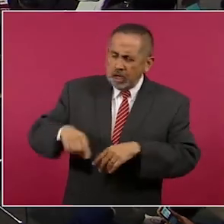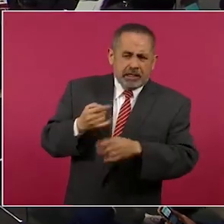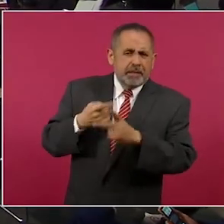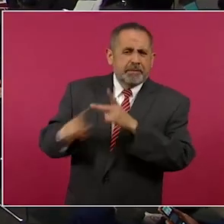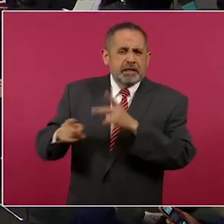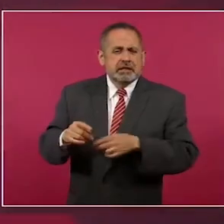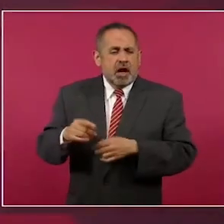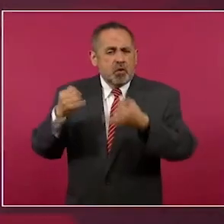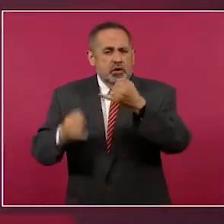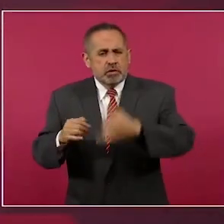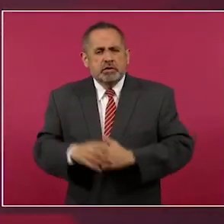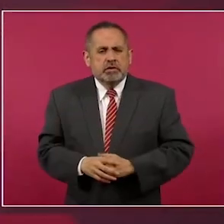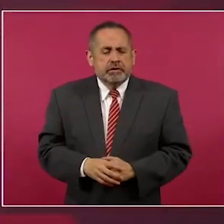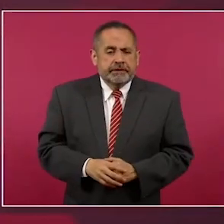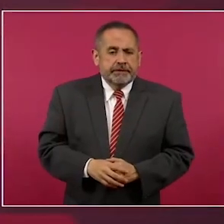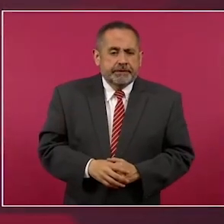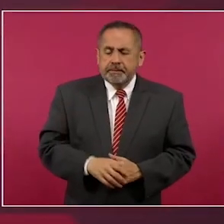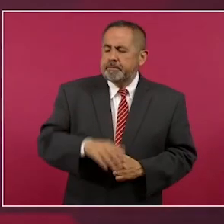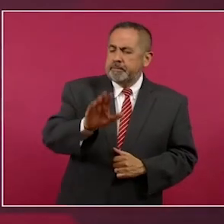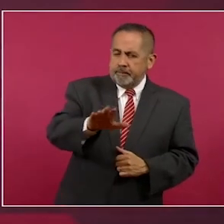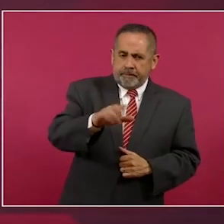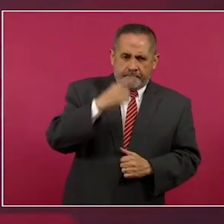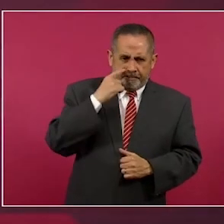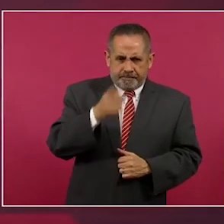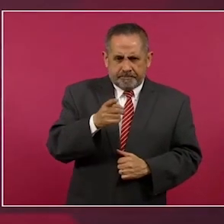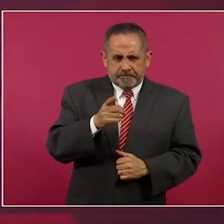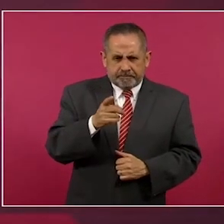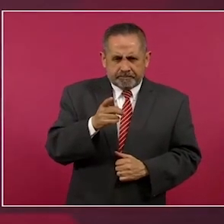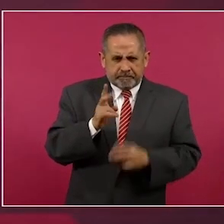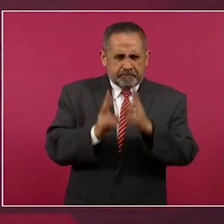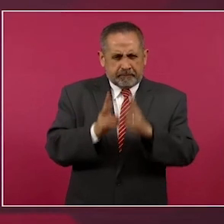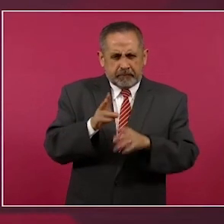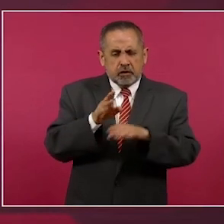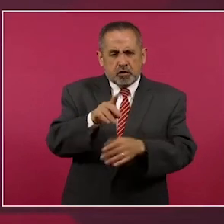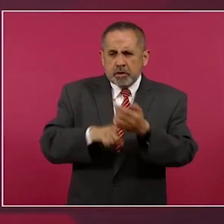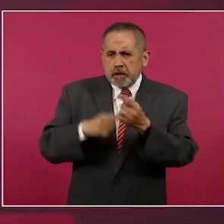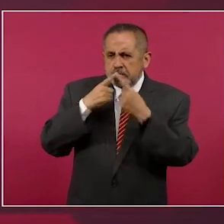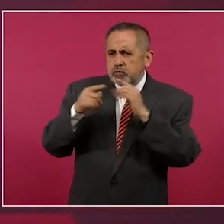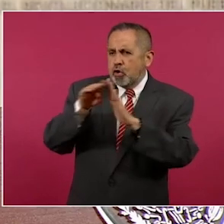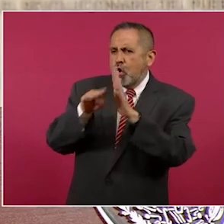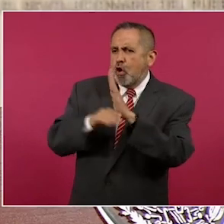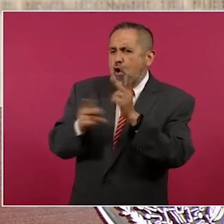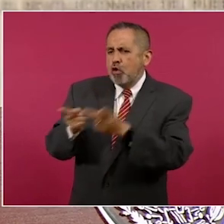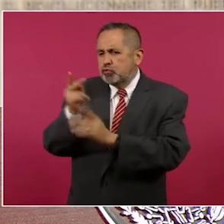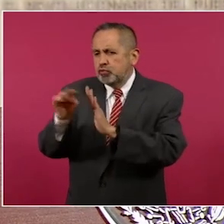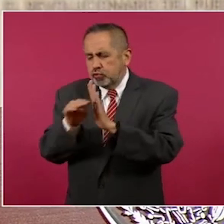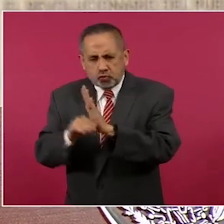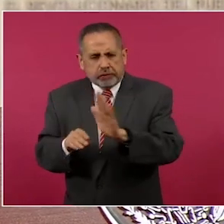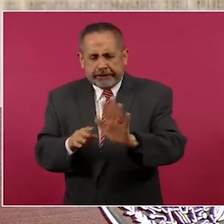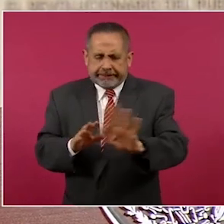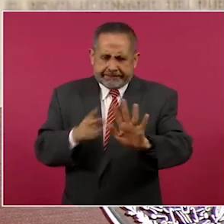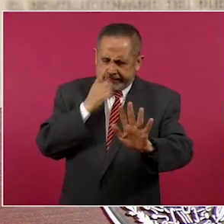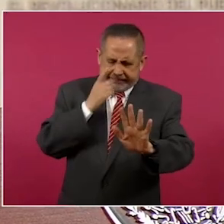Hay que esperarnos, porque miren, ya hablé de lo de la consulta, lo